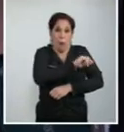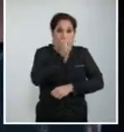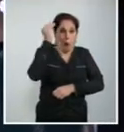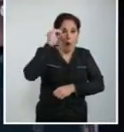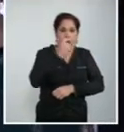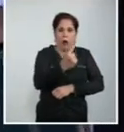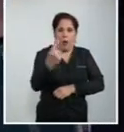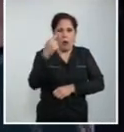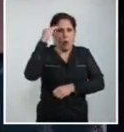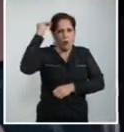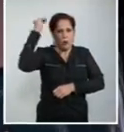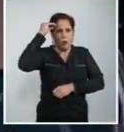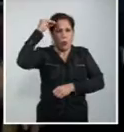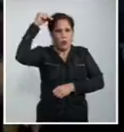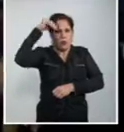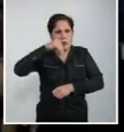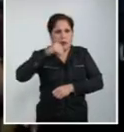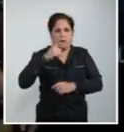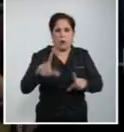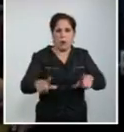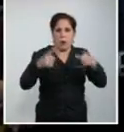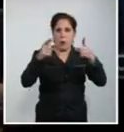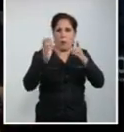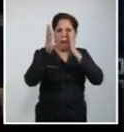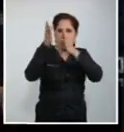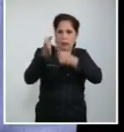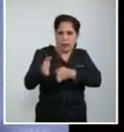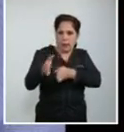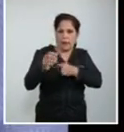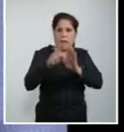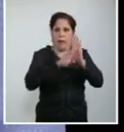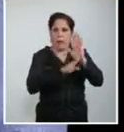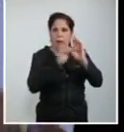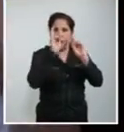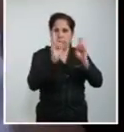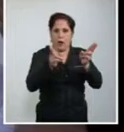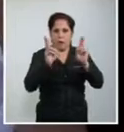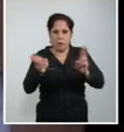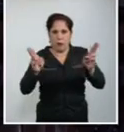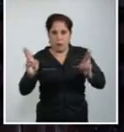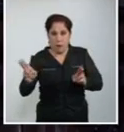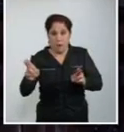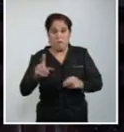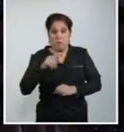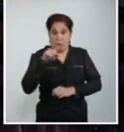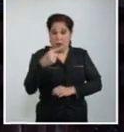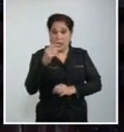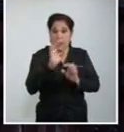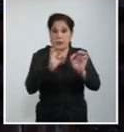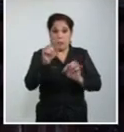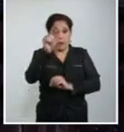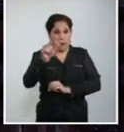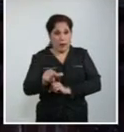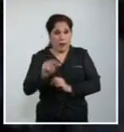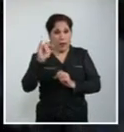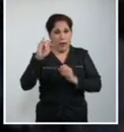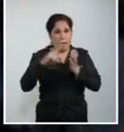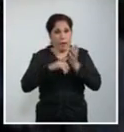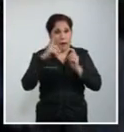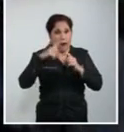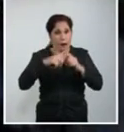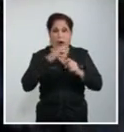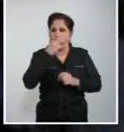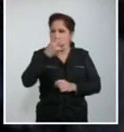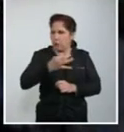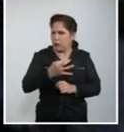cada persona tome conciencia y cumpla con las indicaciones emitidas por las autoridades. Las especialistas del IPK insistieron también